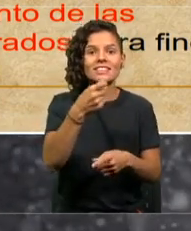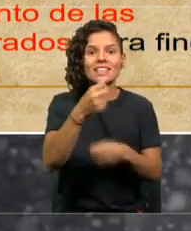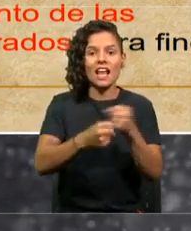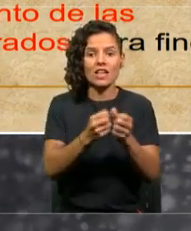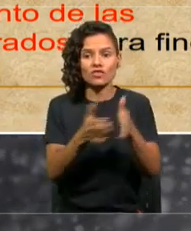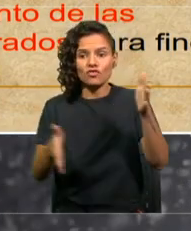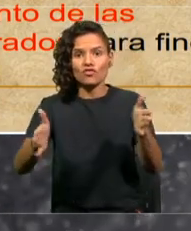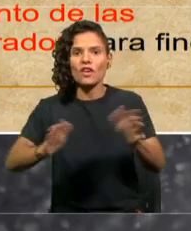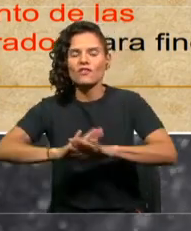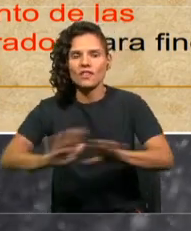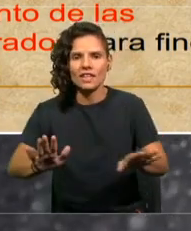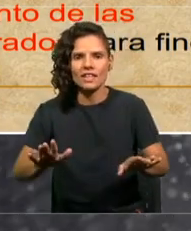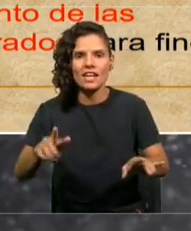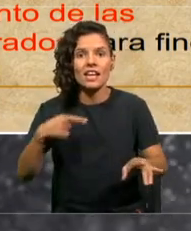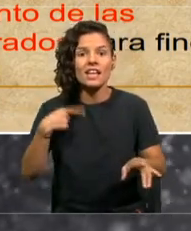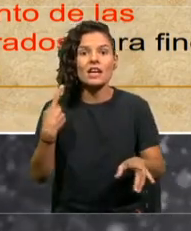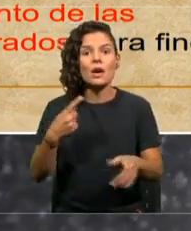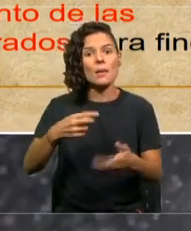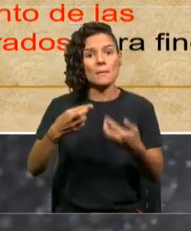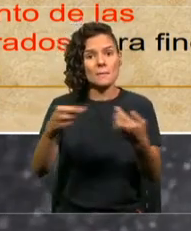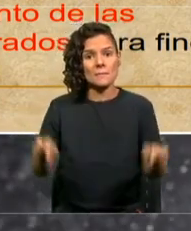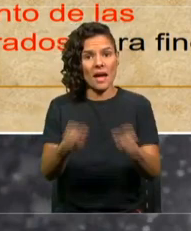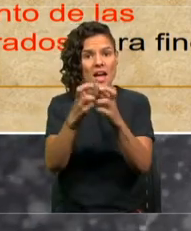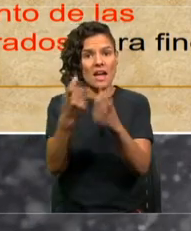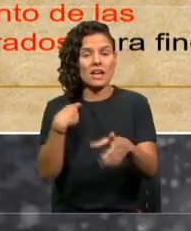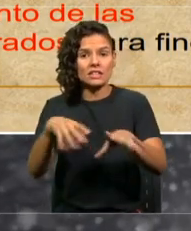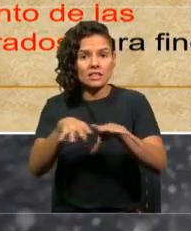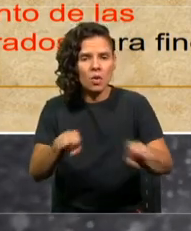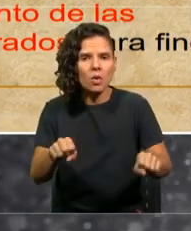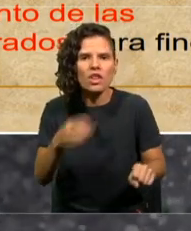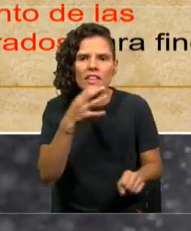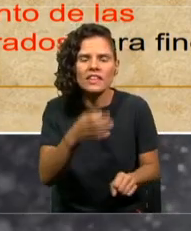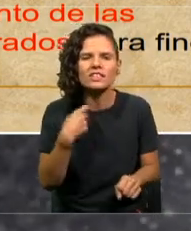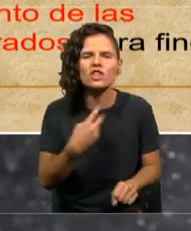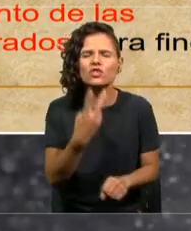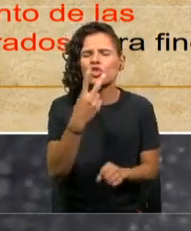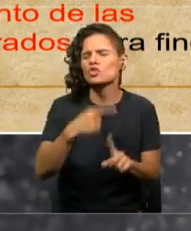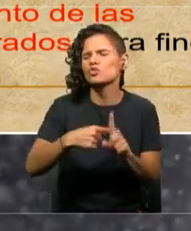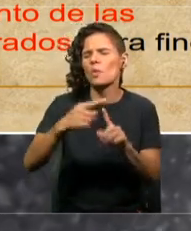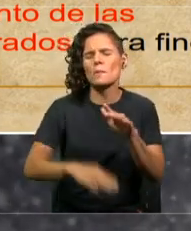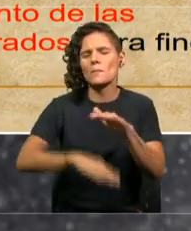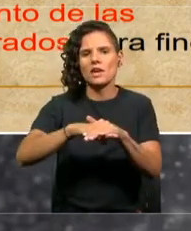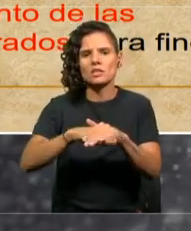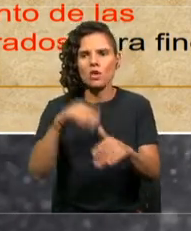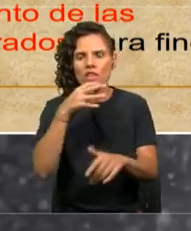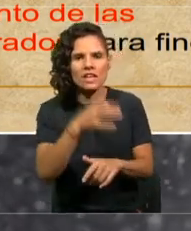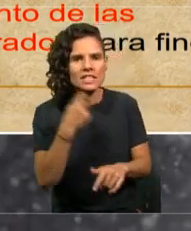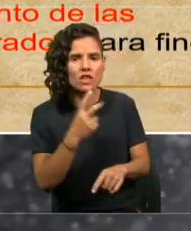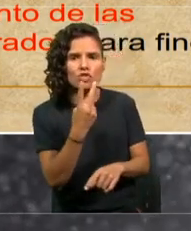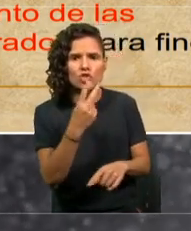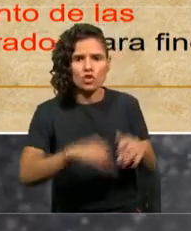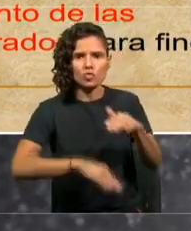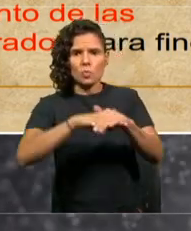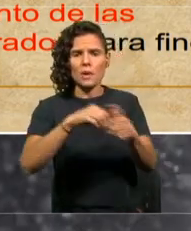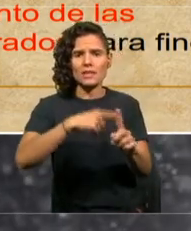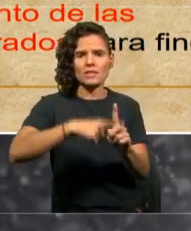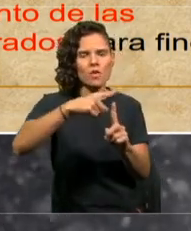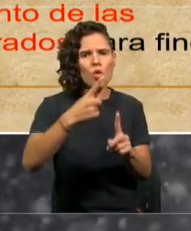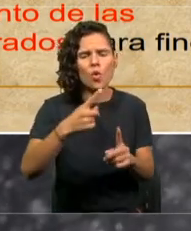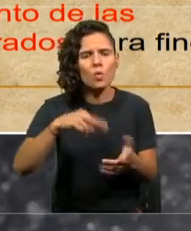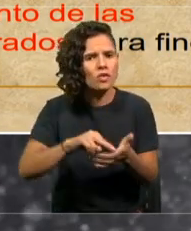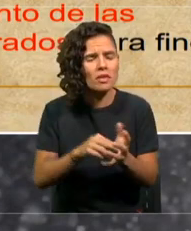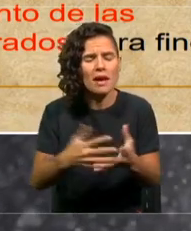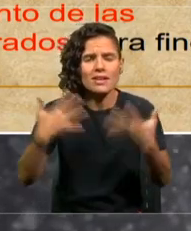había dicho que lleguemos a 2 grados máximo de aumento de temperatura, pero aquí dicen no, si llegamos a 2 grados vamos a tener problemas graves.